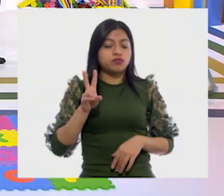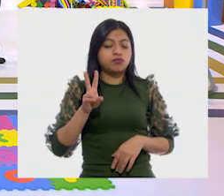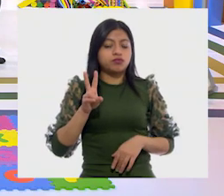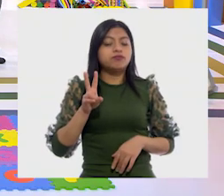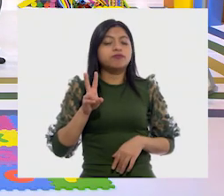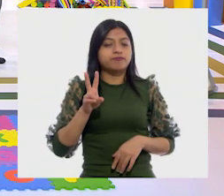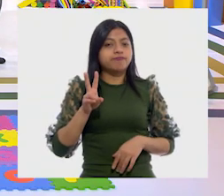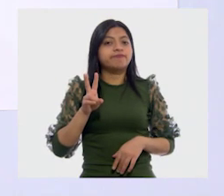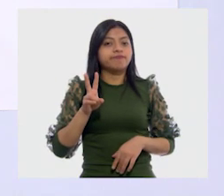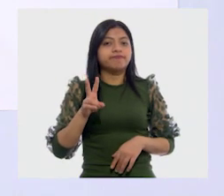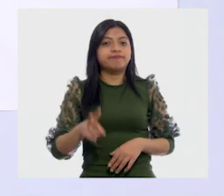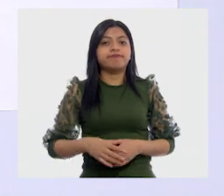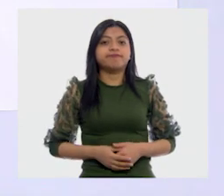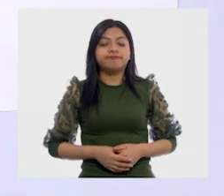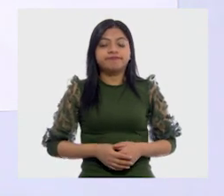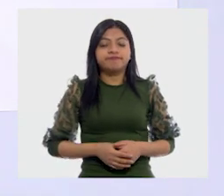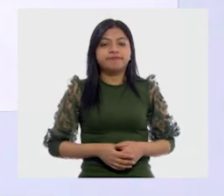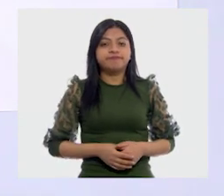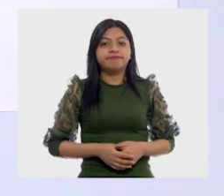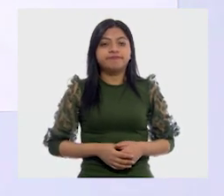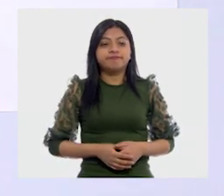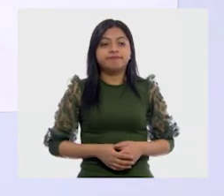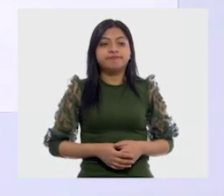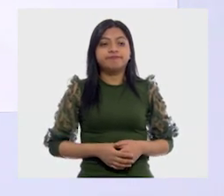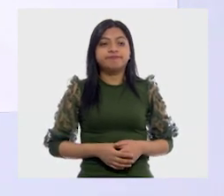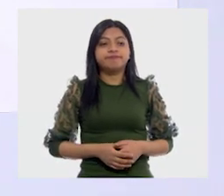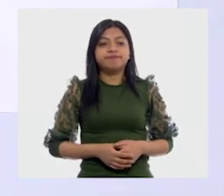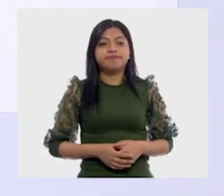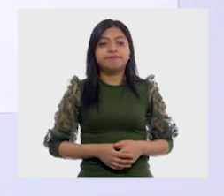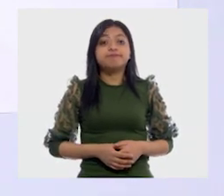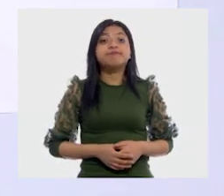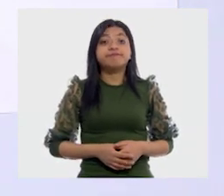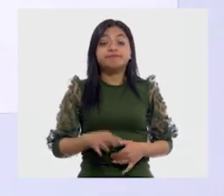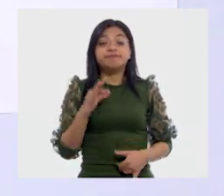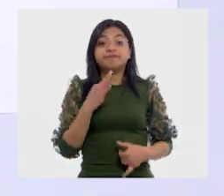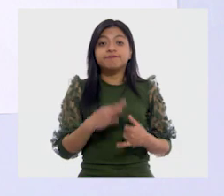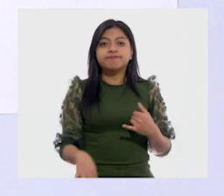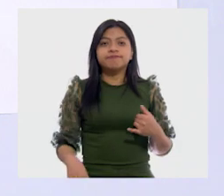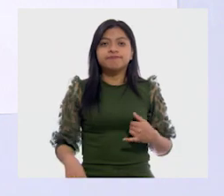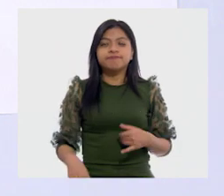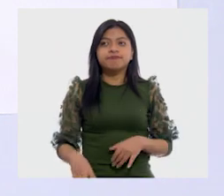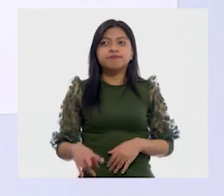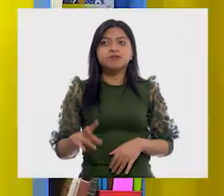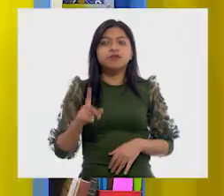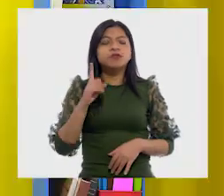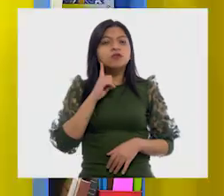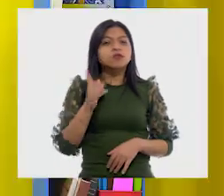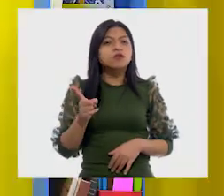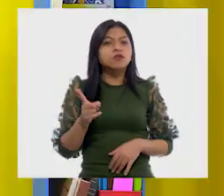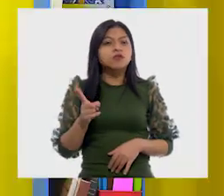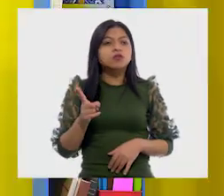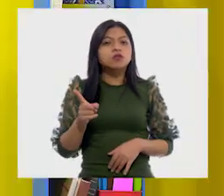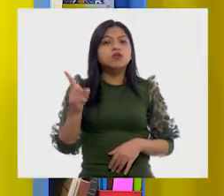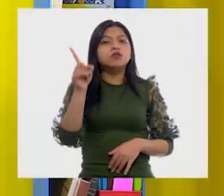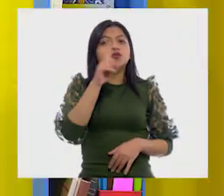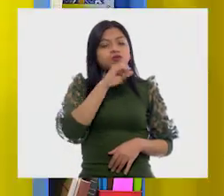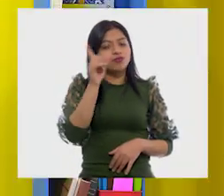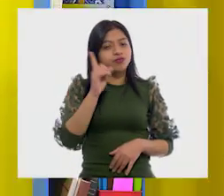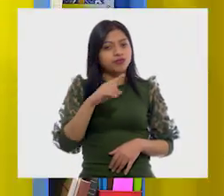La V. La V. Al final, suena altavoz. Con Z.